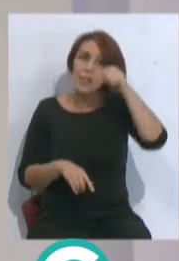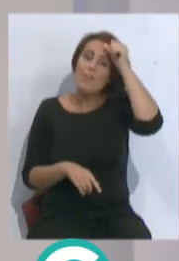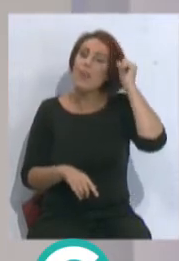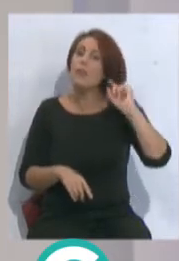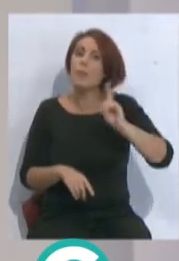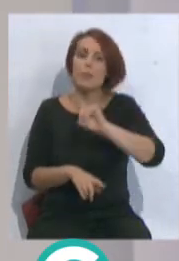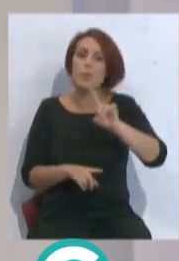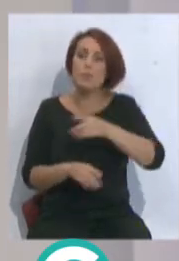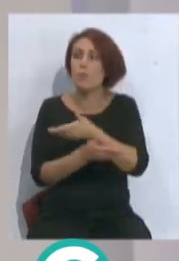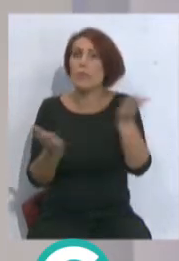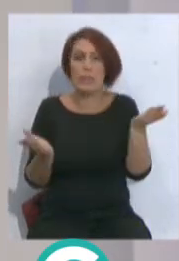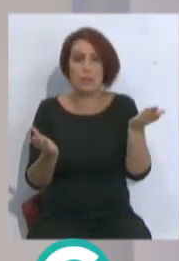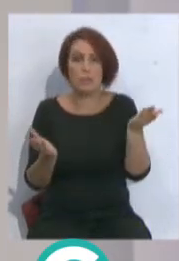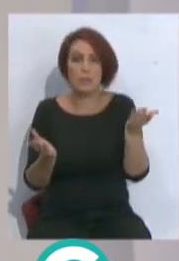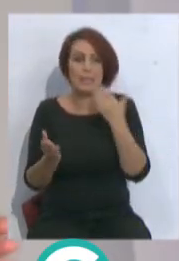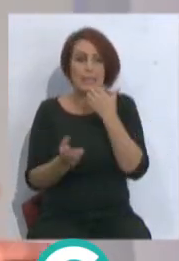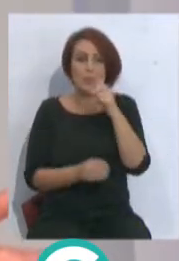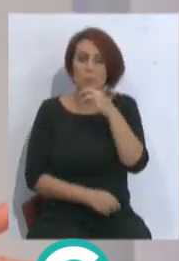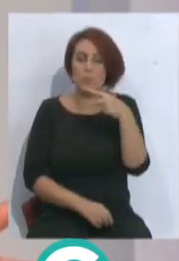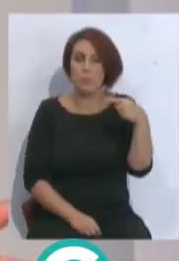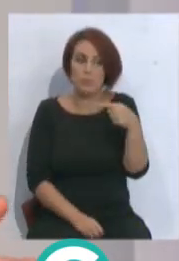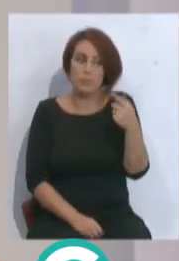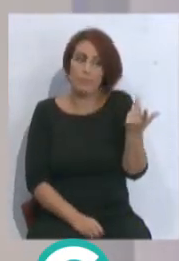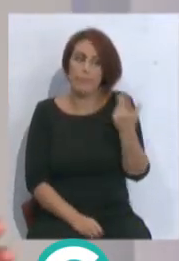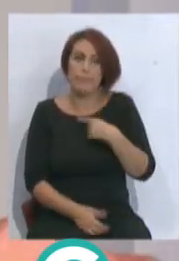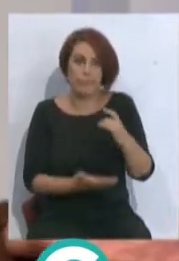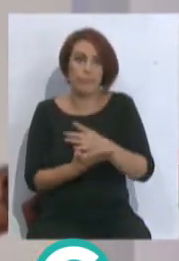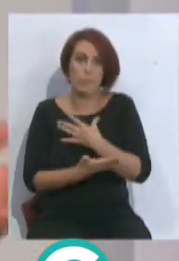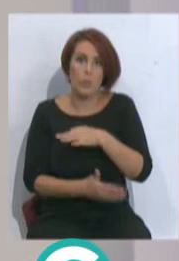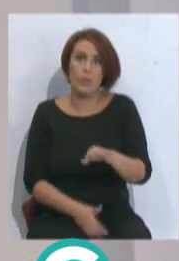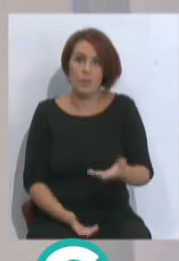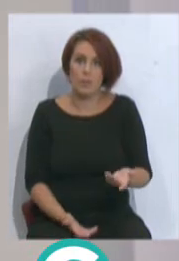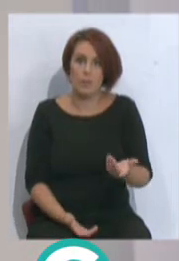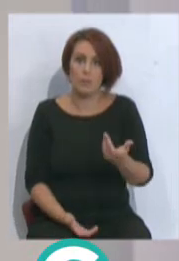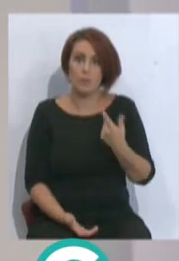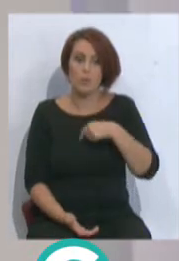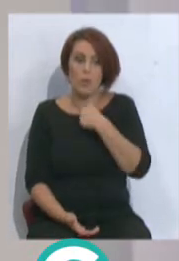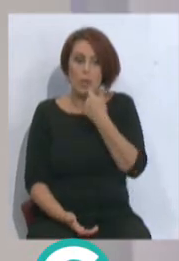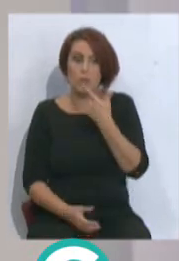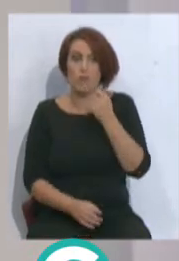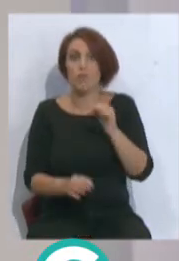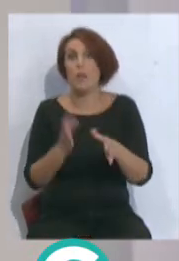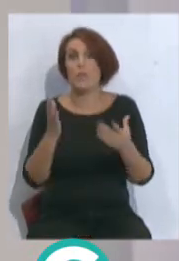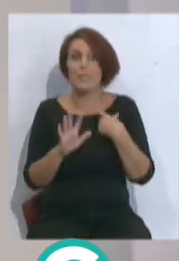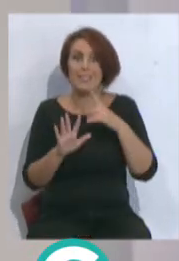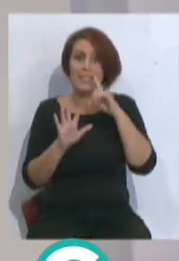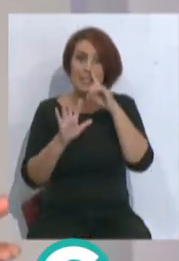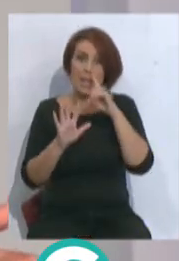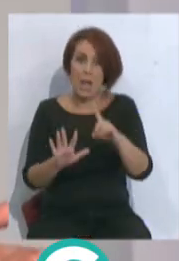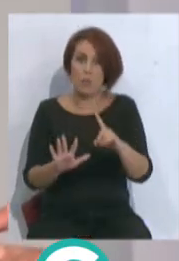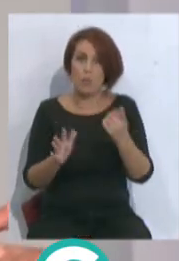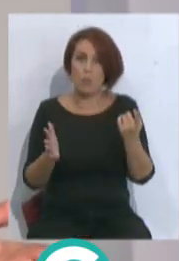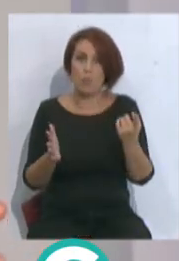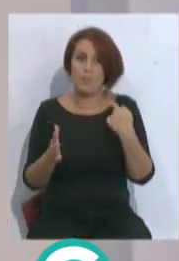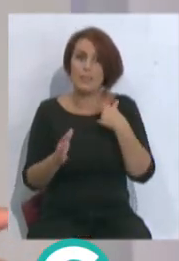resultado no va bien, tú vas a tener las horas contadas. En este caso, pues nos podemos llamar de Ixosote, que llevamos para seis temporadas. ¿Y